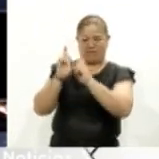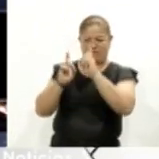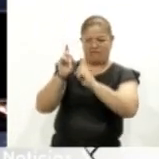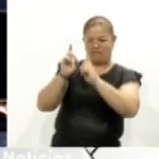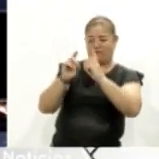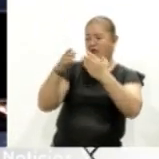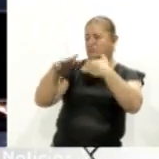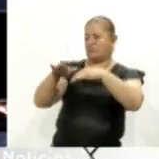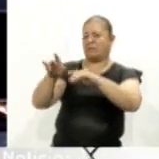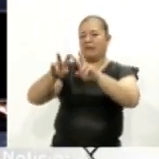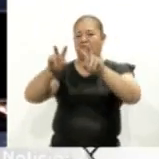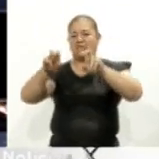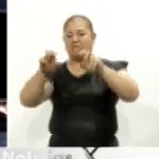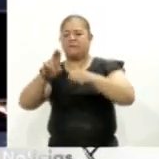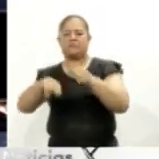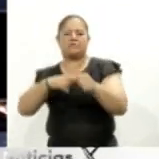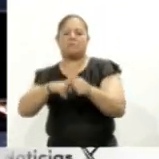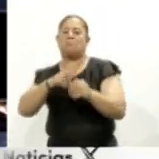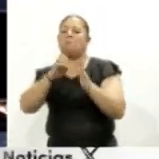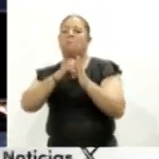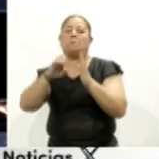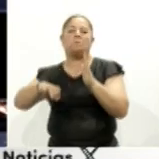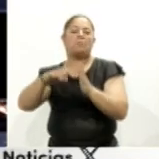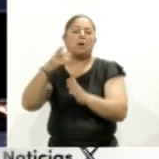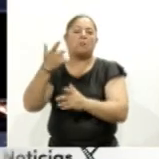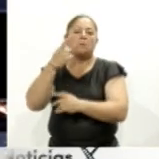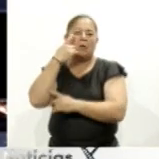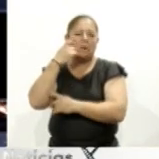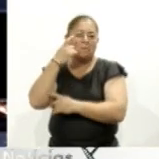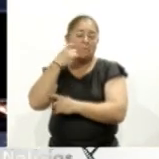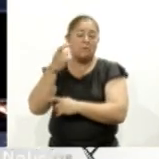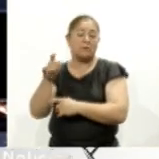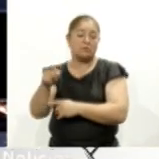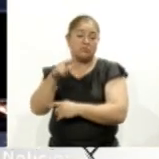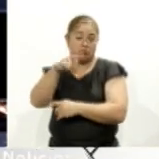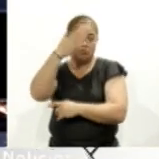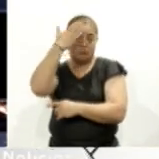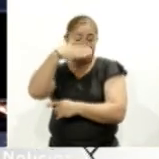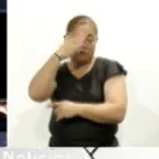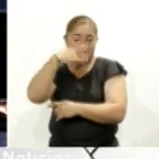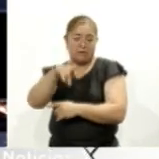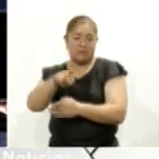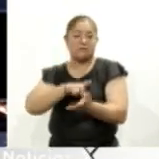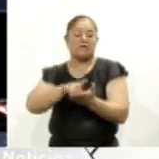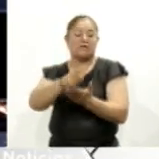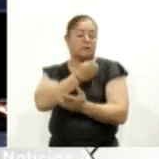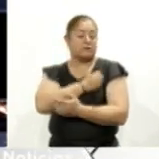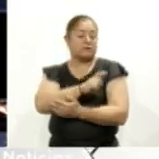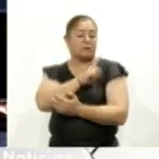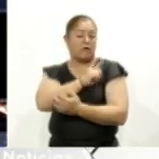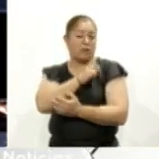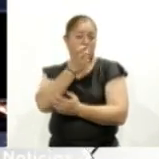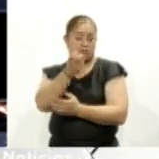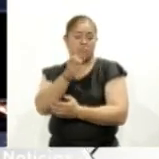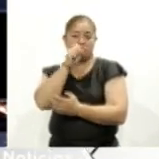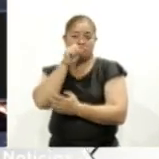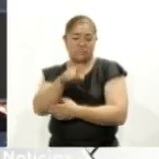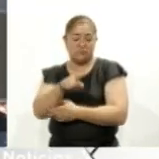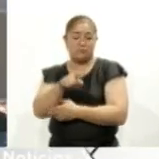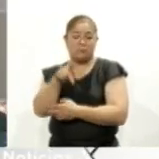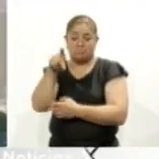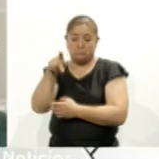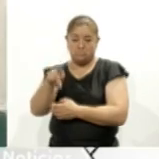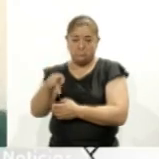tan naturales como lo es la menstruación. ¿Había usted escuchado sobre el derecho a la salud menstrual? Vea usted.